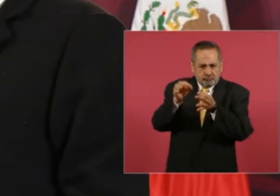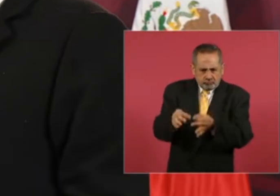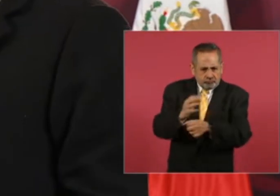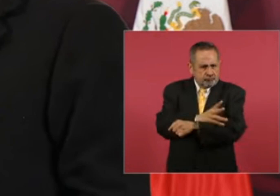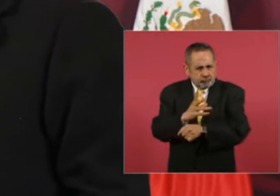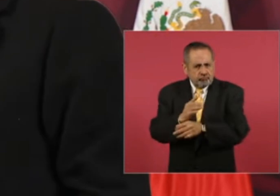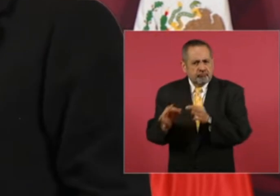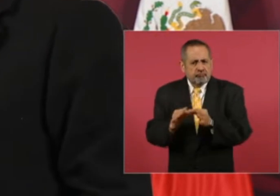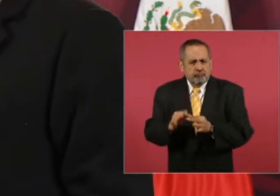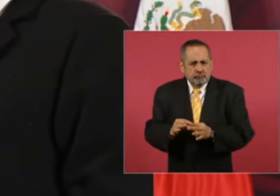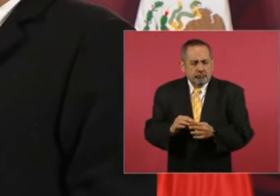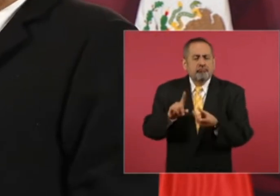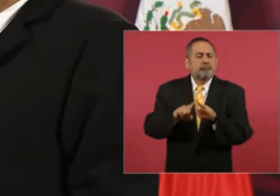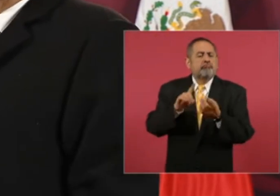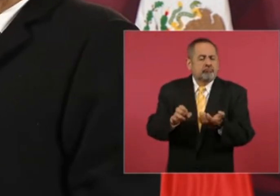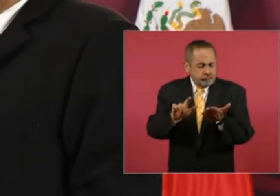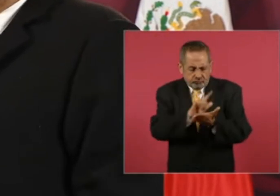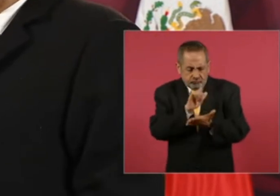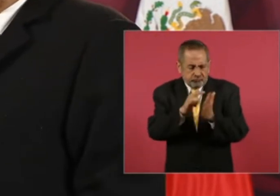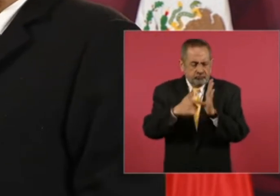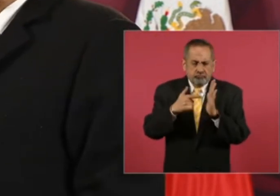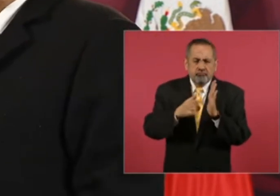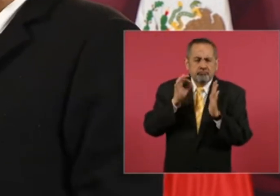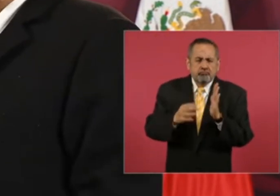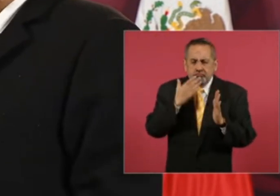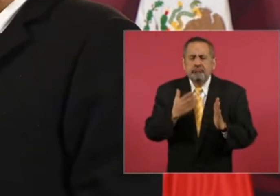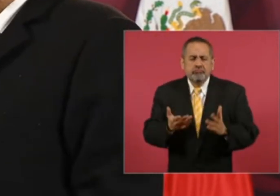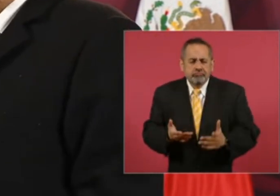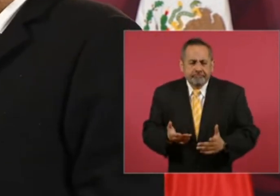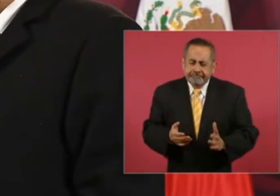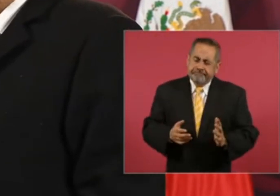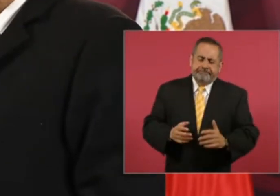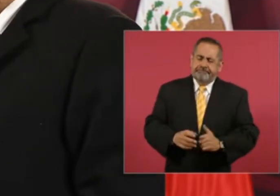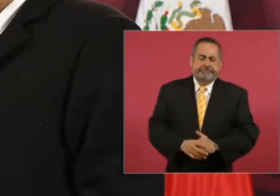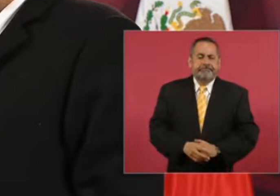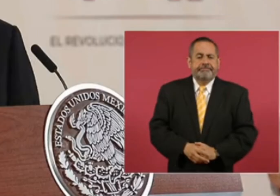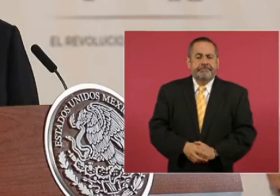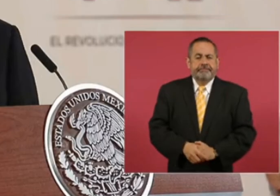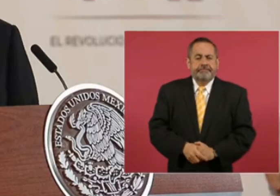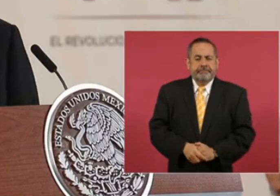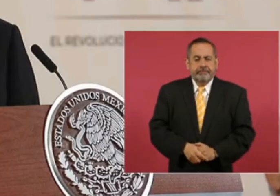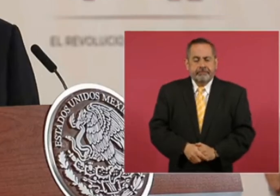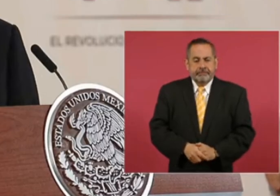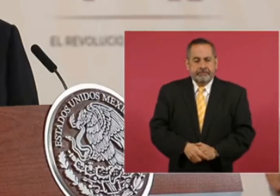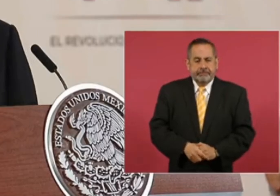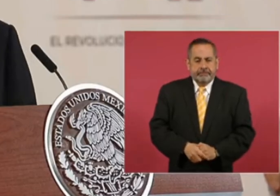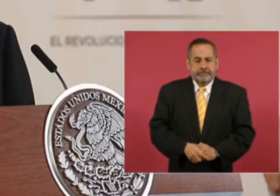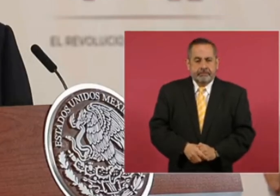¿Dónde está la legalidad? ¿Dónde está la legalidad?